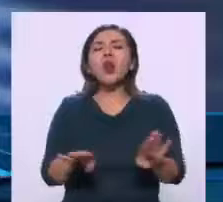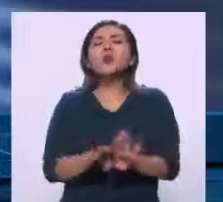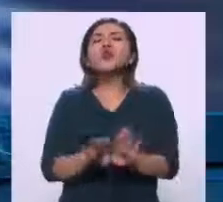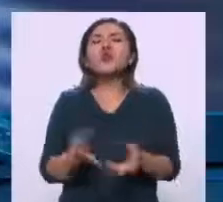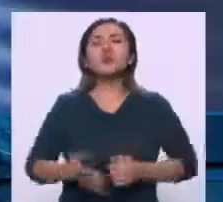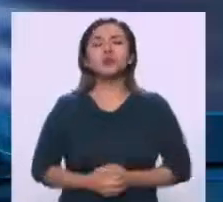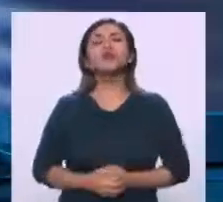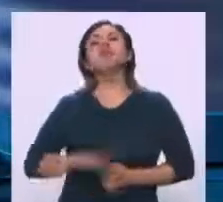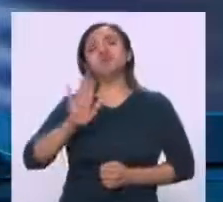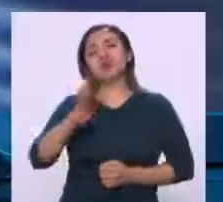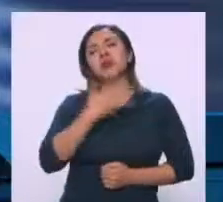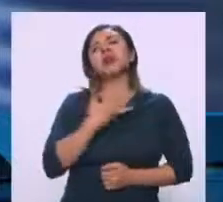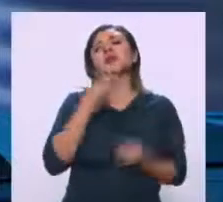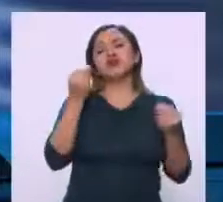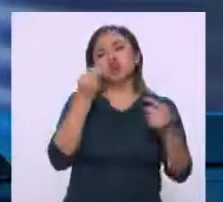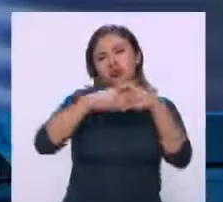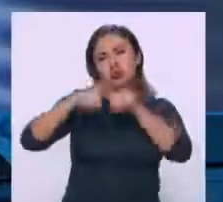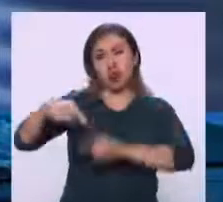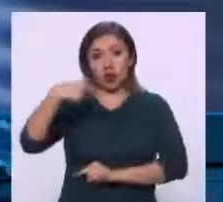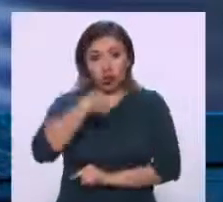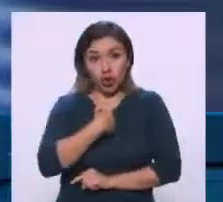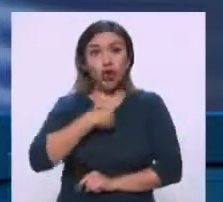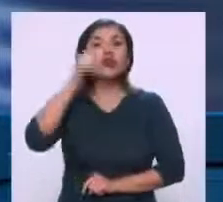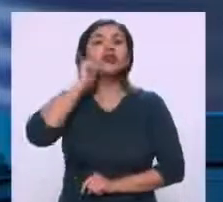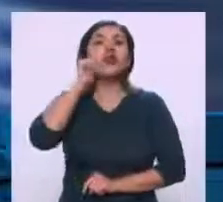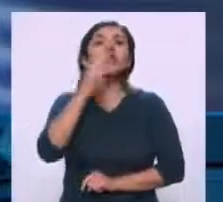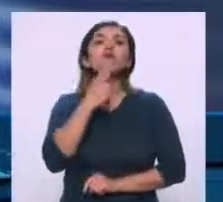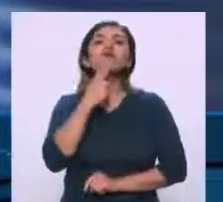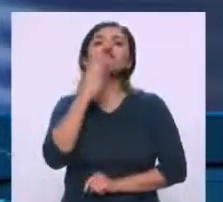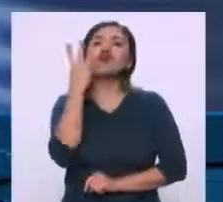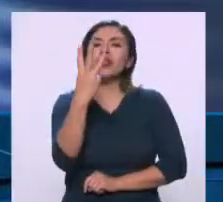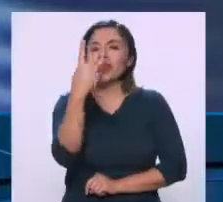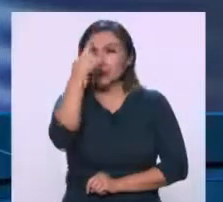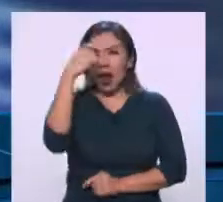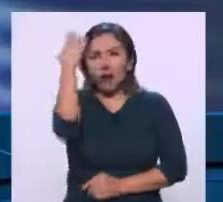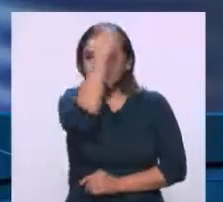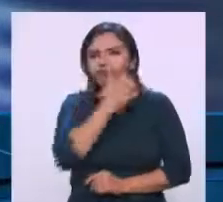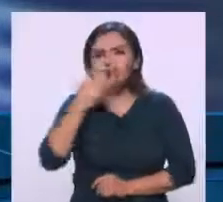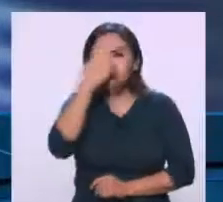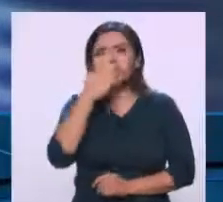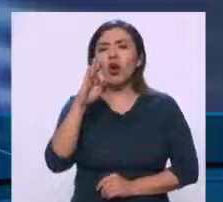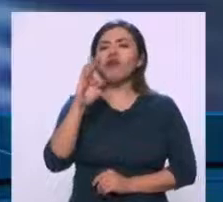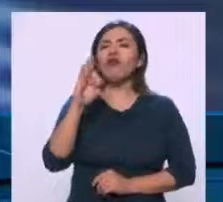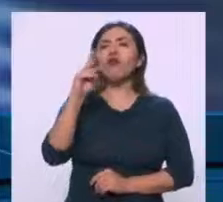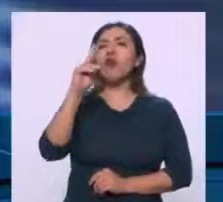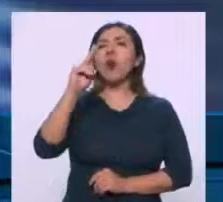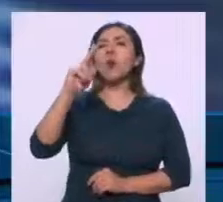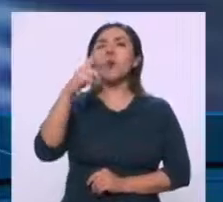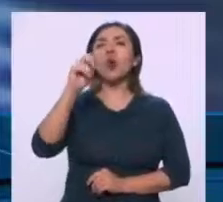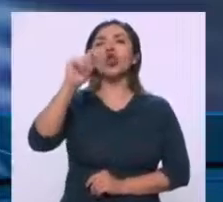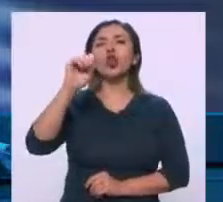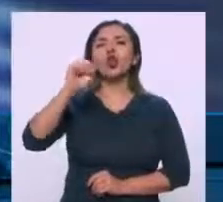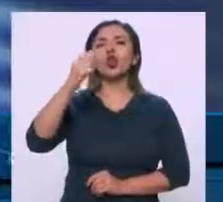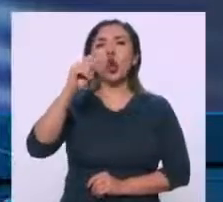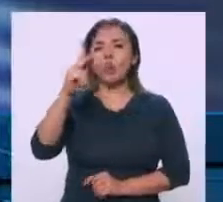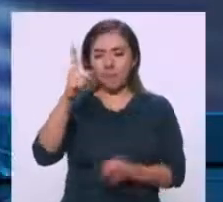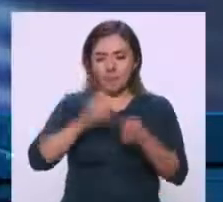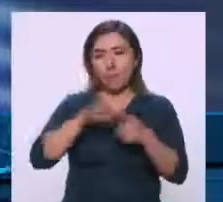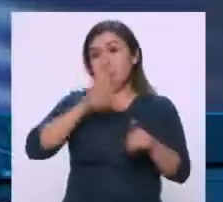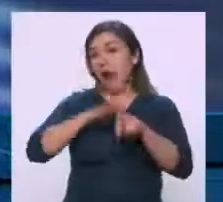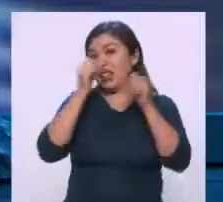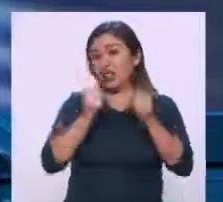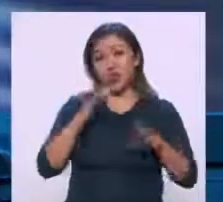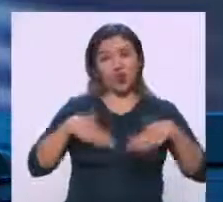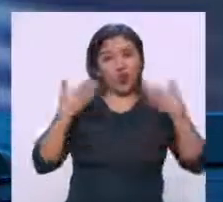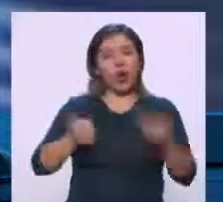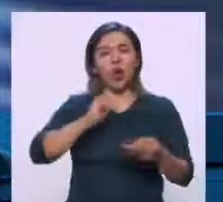Muy bien, hay varias herramientas. En mi caso, siempre utilizo tres para verificar. Uso Photoshop, que es la más confiable. Y también